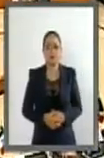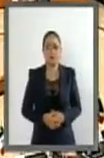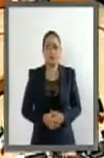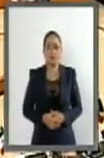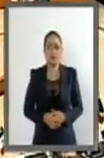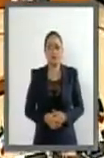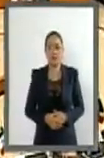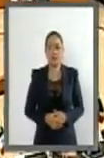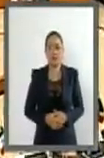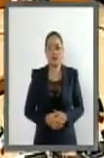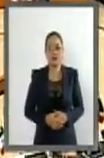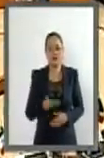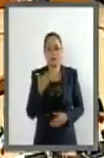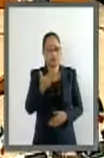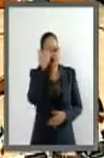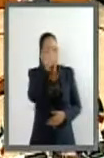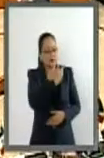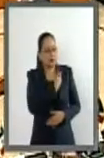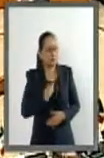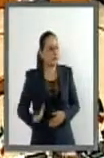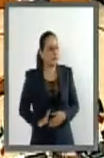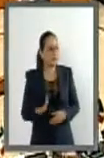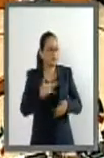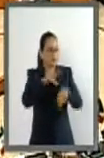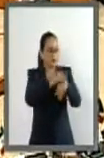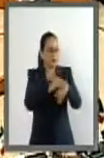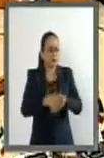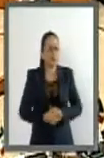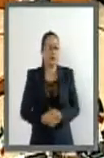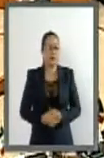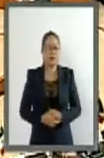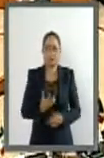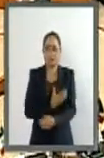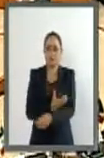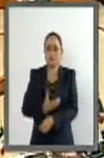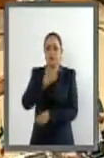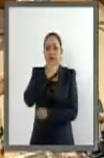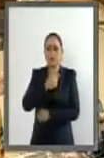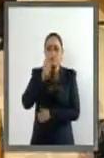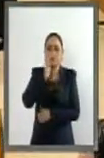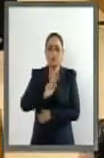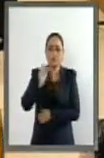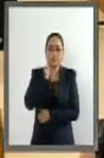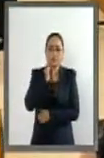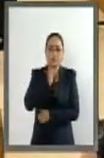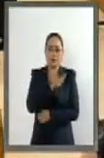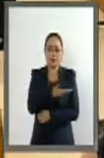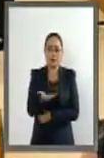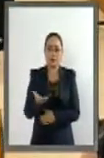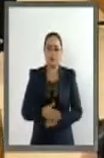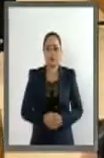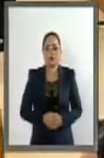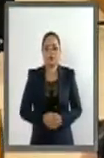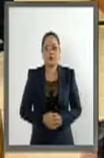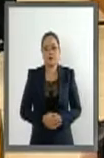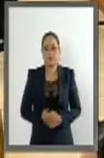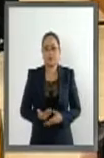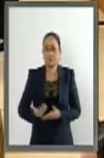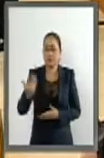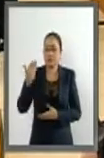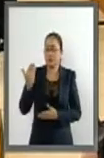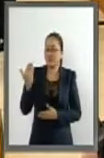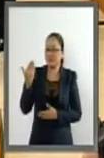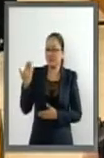Con su permiso, señor presidente, compañeras y compañeros senadores, el pasado